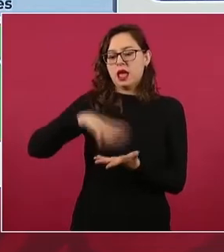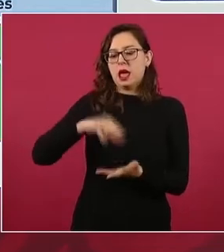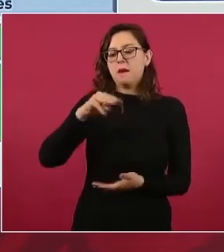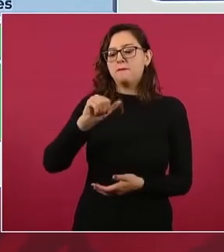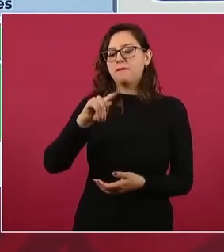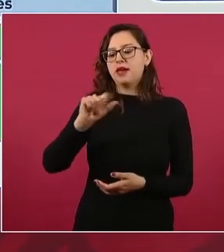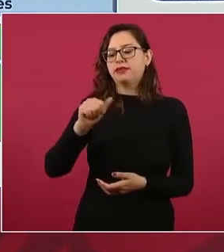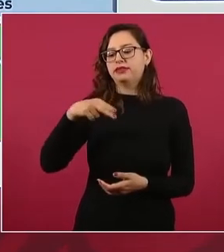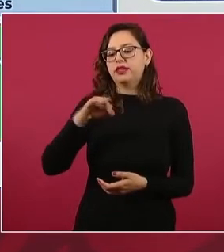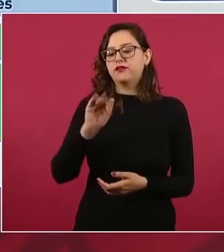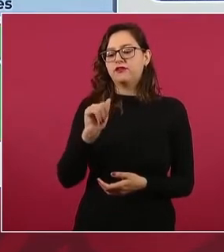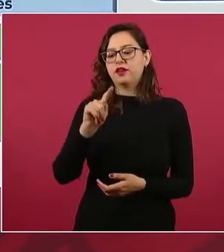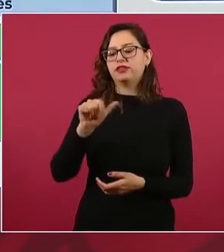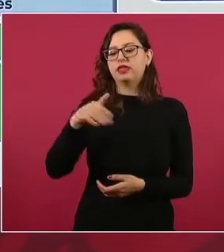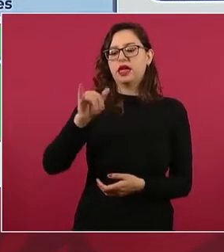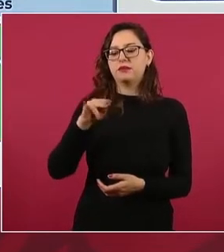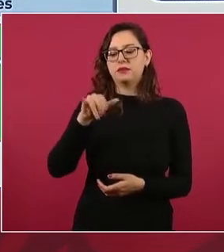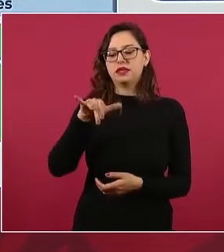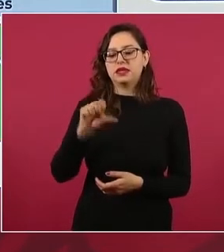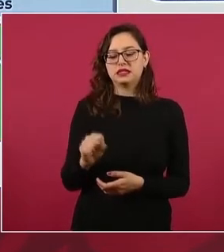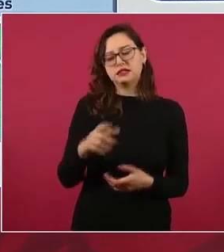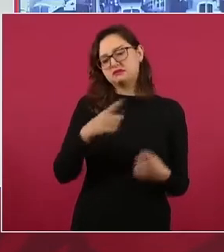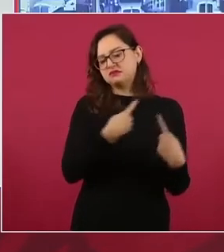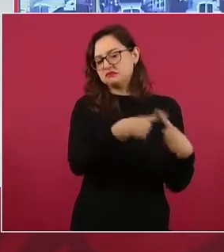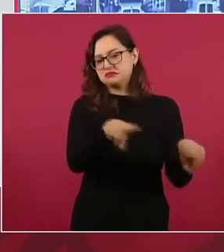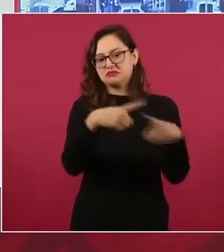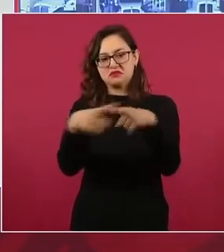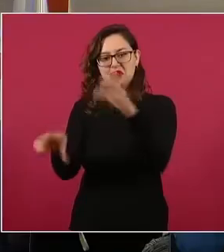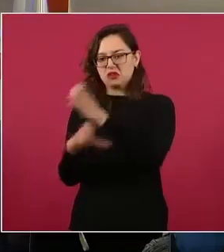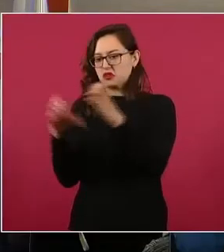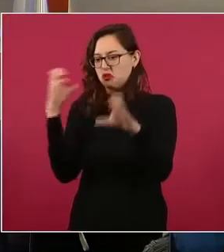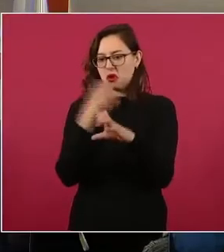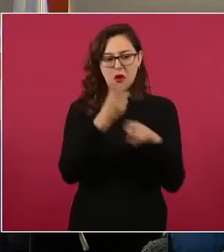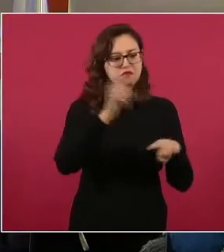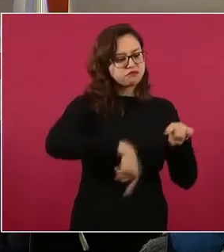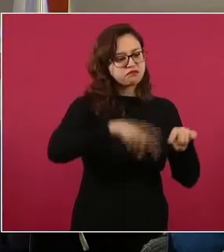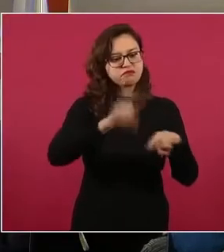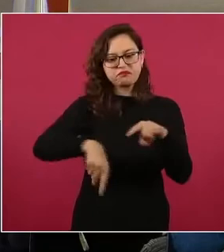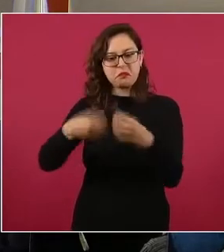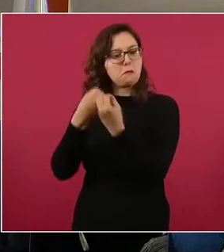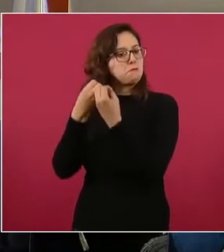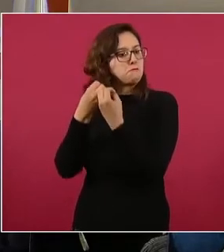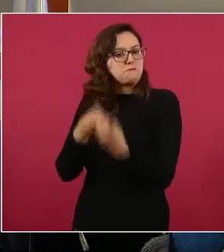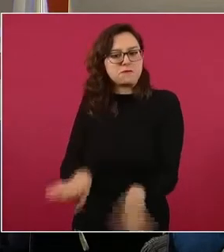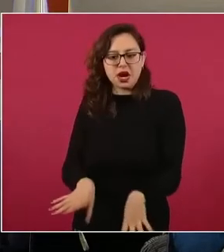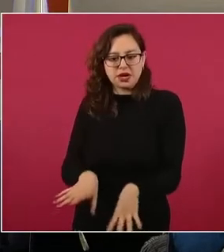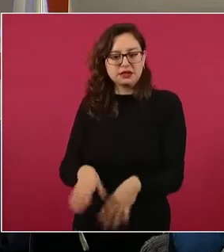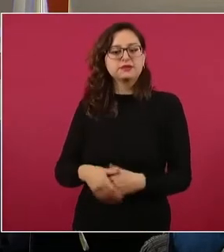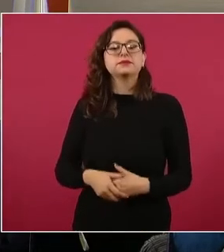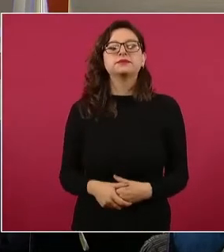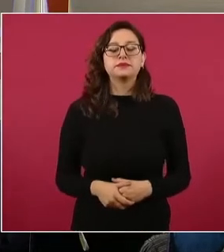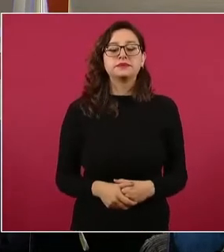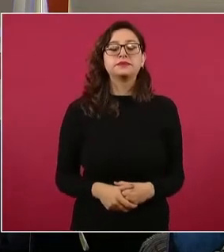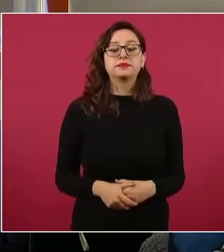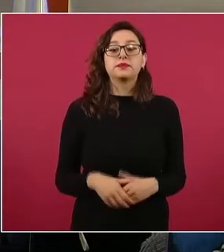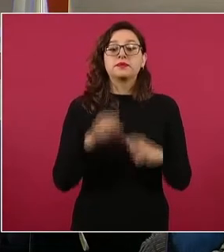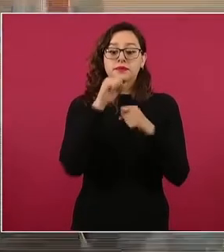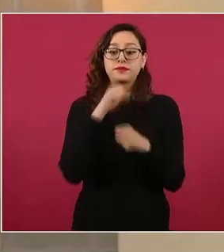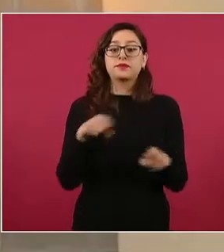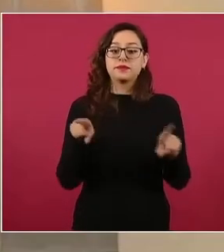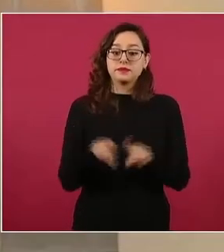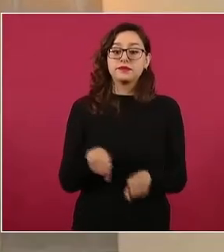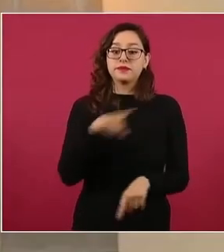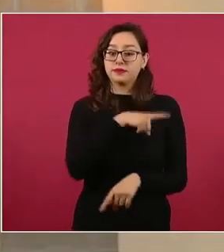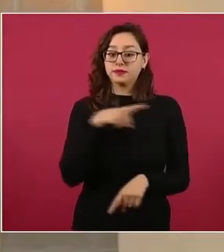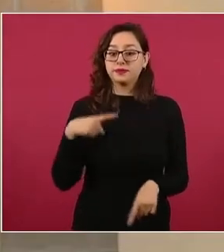algunos otros reactores y condensadores. Siguiente. También queremos informar que también como parte de